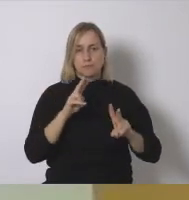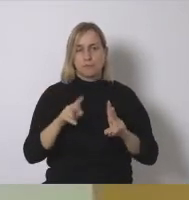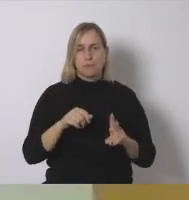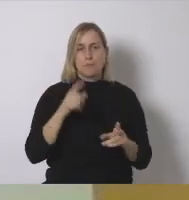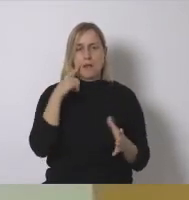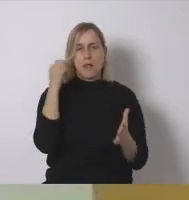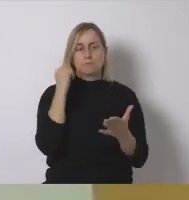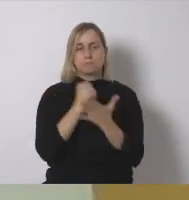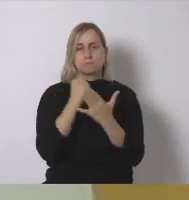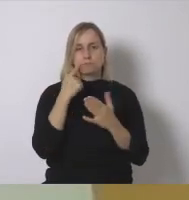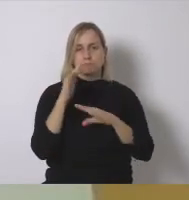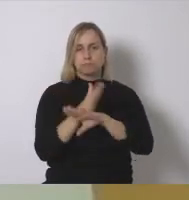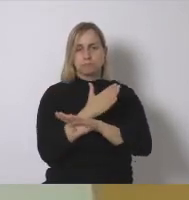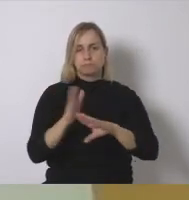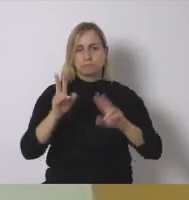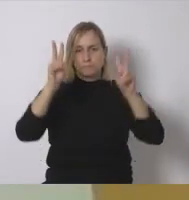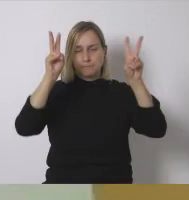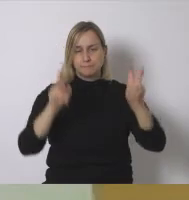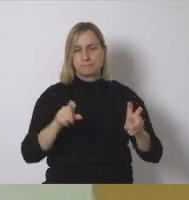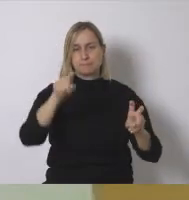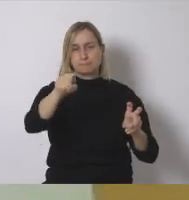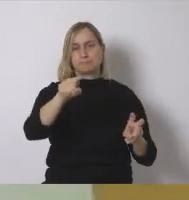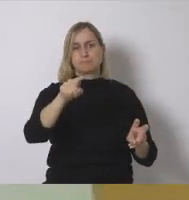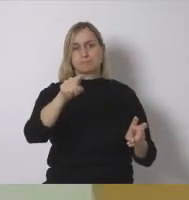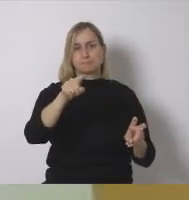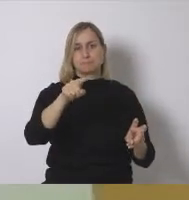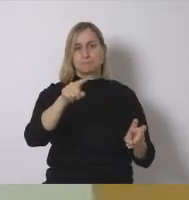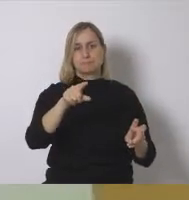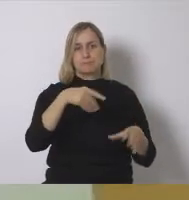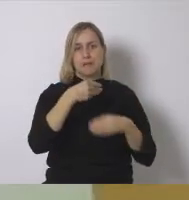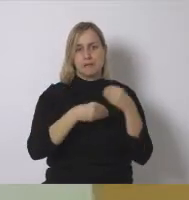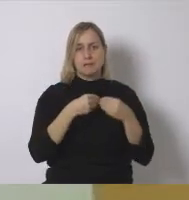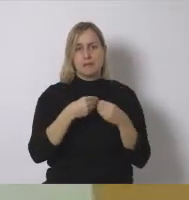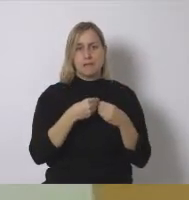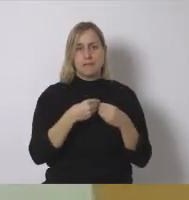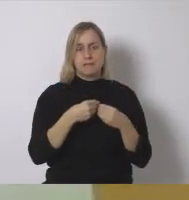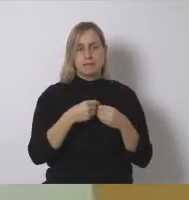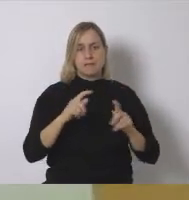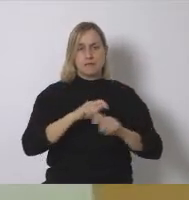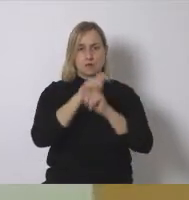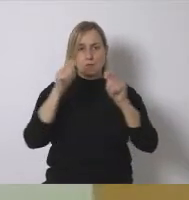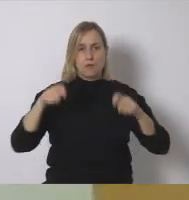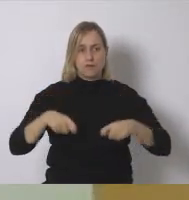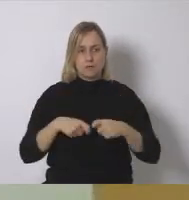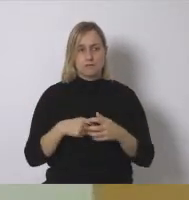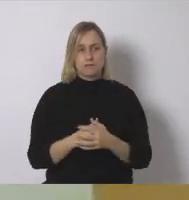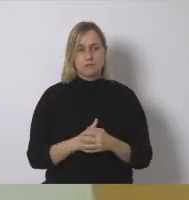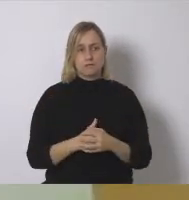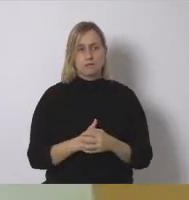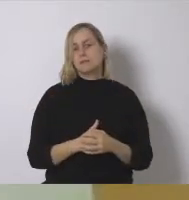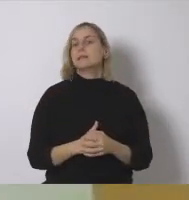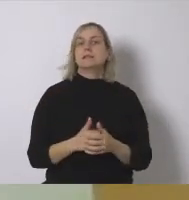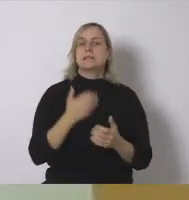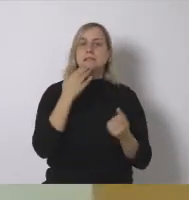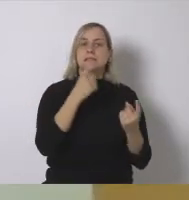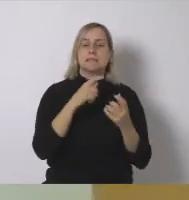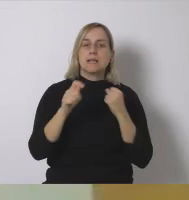se pueden visibilizar para marcar mejor la diferencia frente a lo que hacen las grandes corporaciones